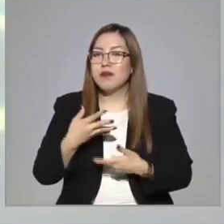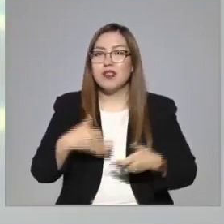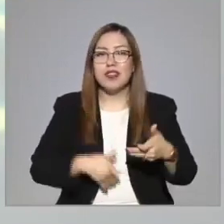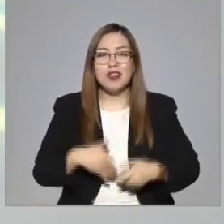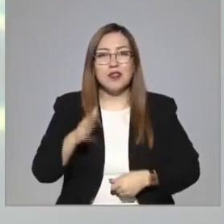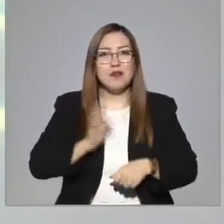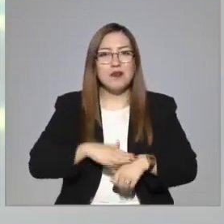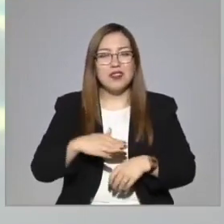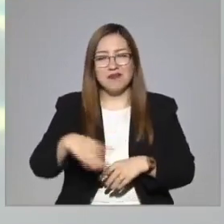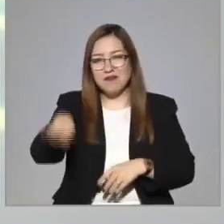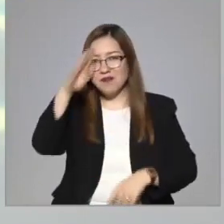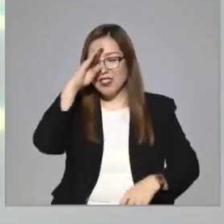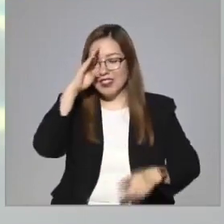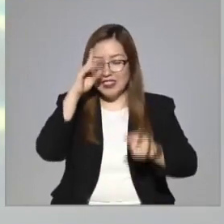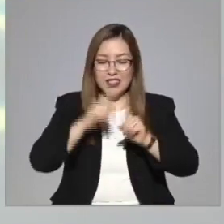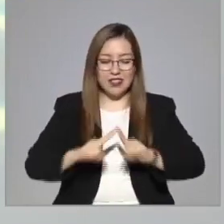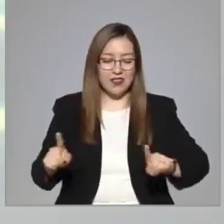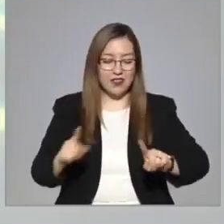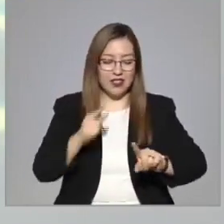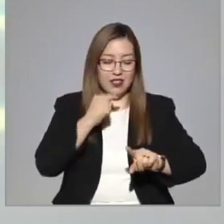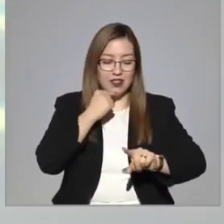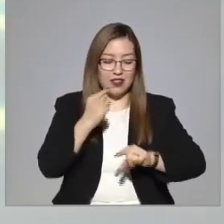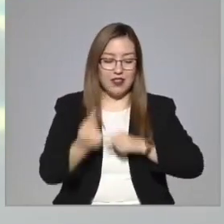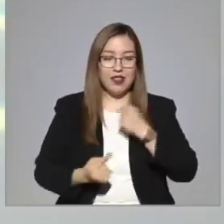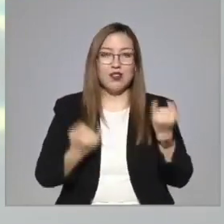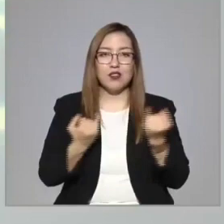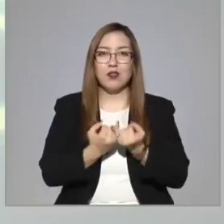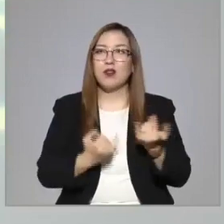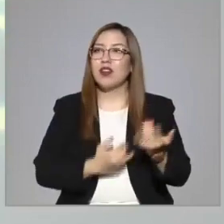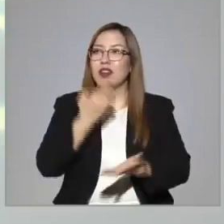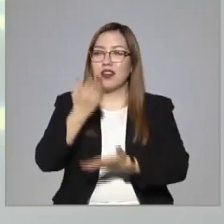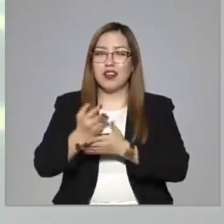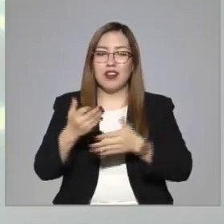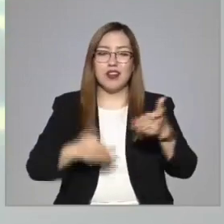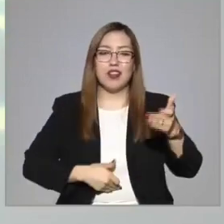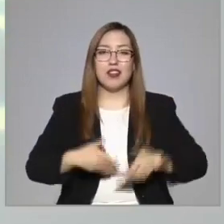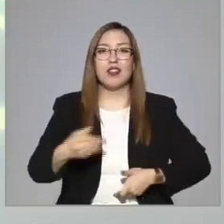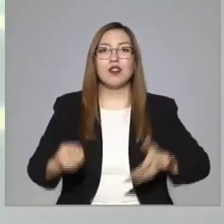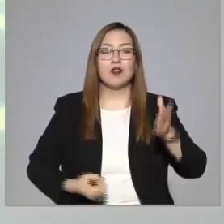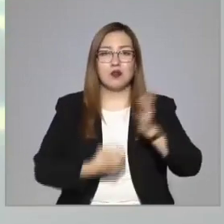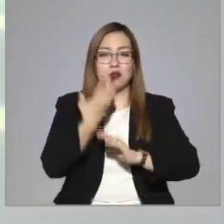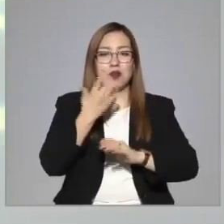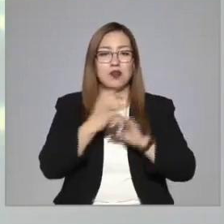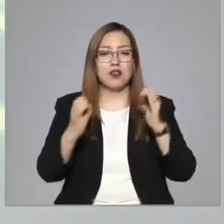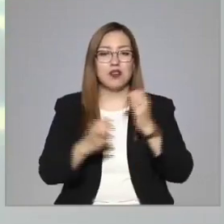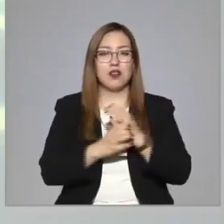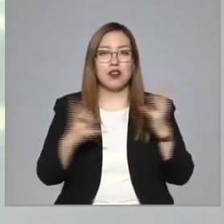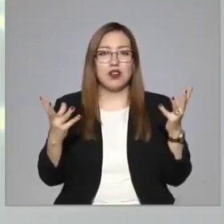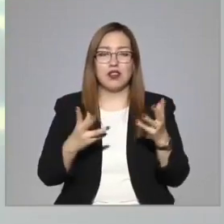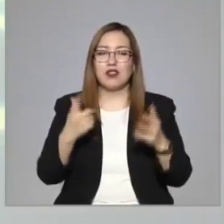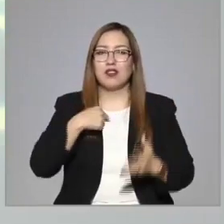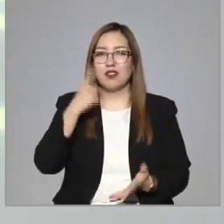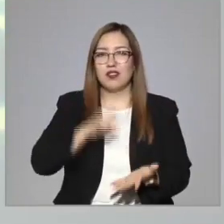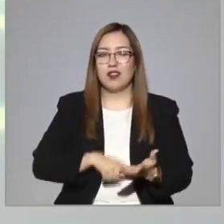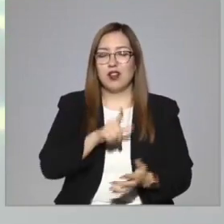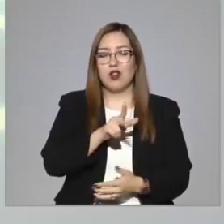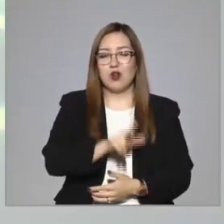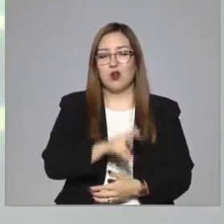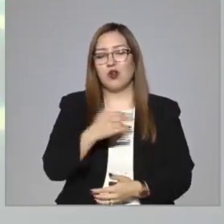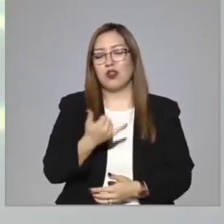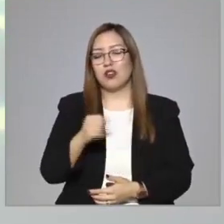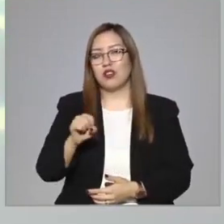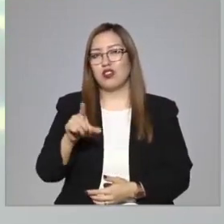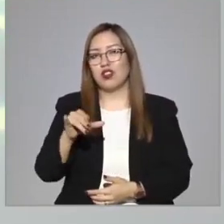tiene que sacudir, y nuestras infancias tienen que ir al teatro para que tengamos más teatro. Hay que crear nuevos públicos, me parece que Luis Solito es una gran alternativa.